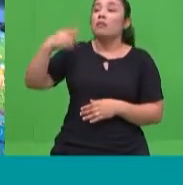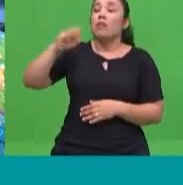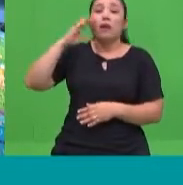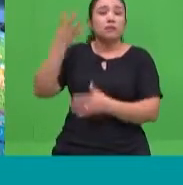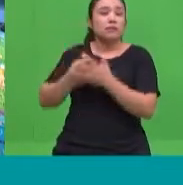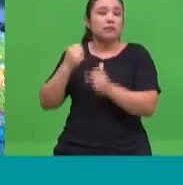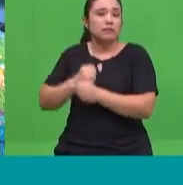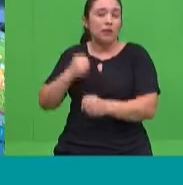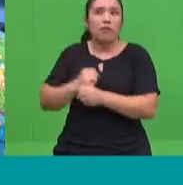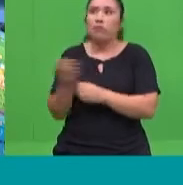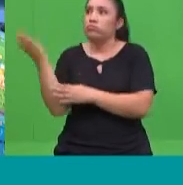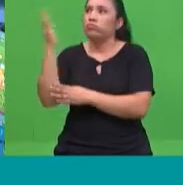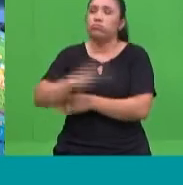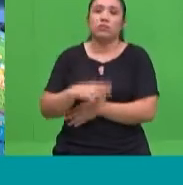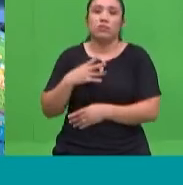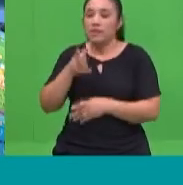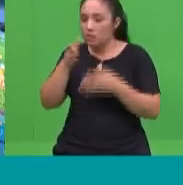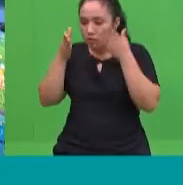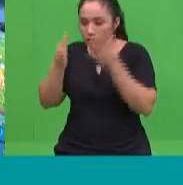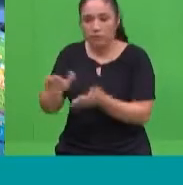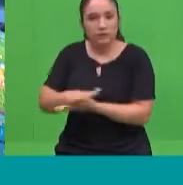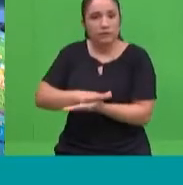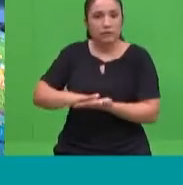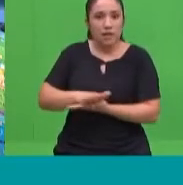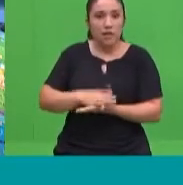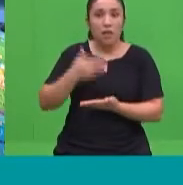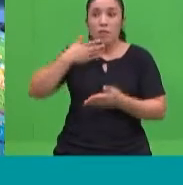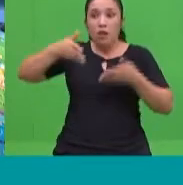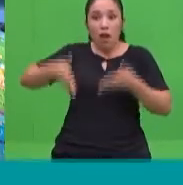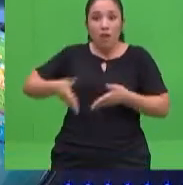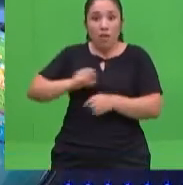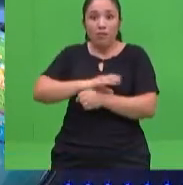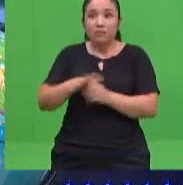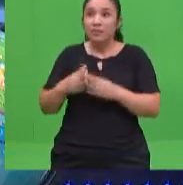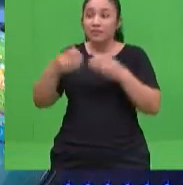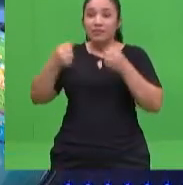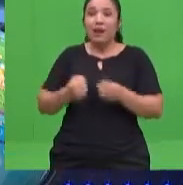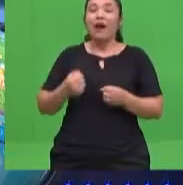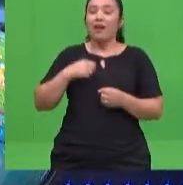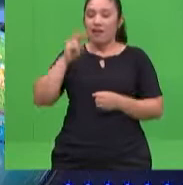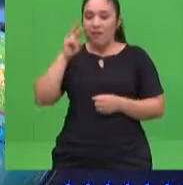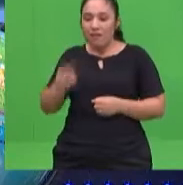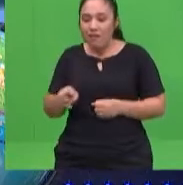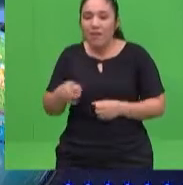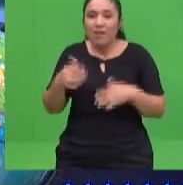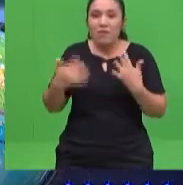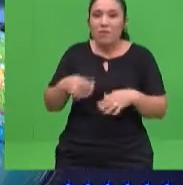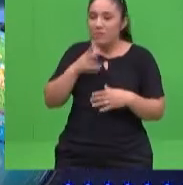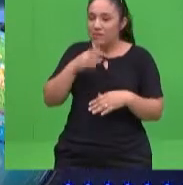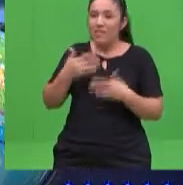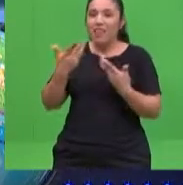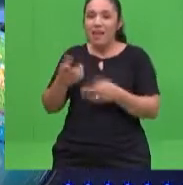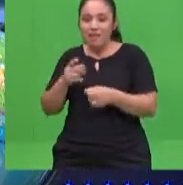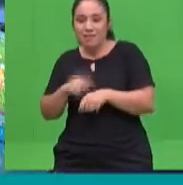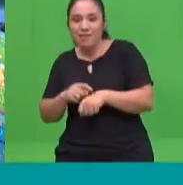estar presente, ¿verdad? Nos exige mucho más, evidentemente. Pero dar ese tiempo y que el